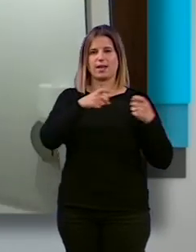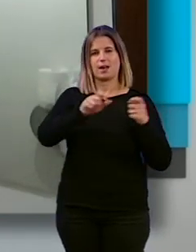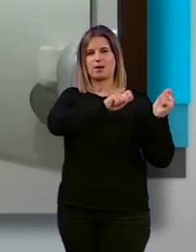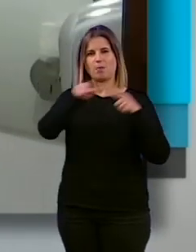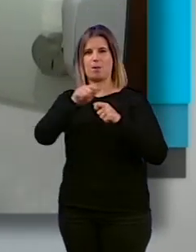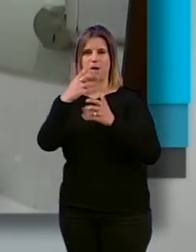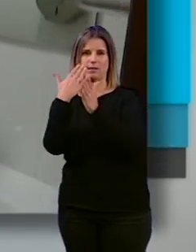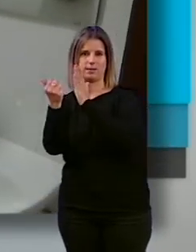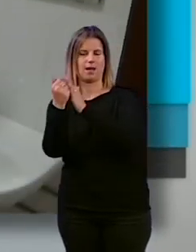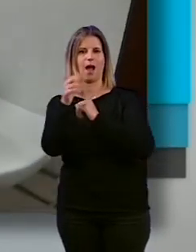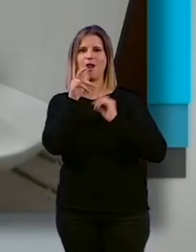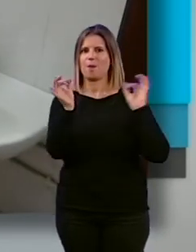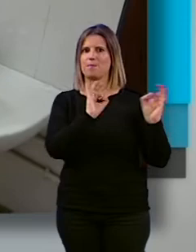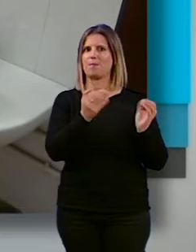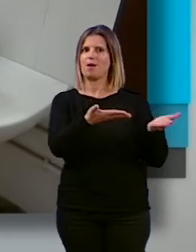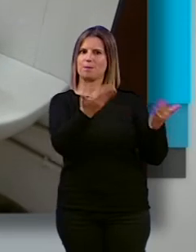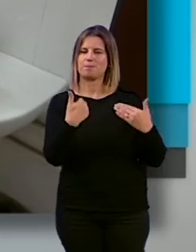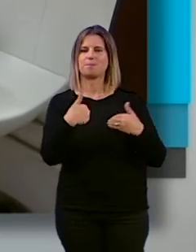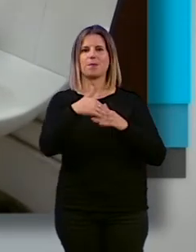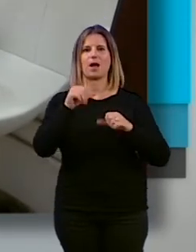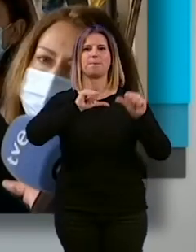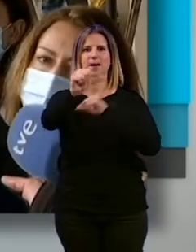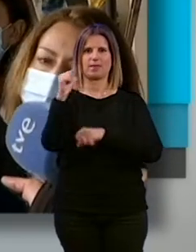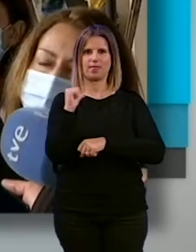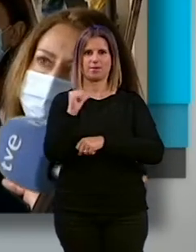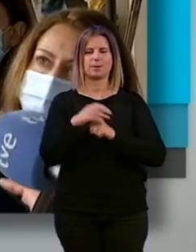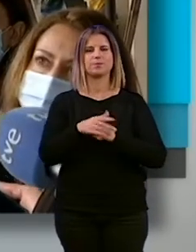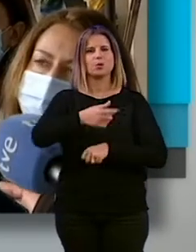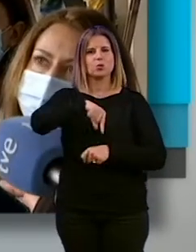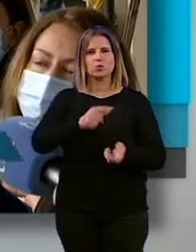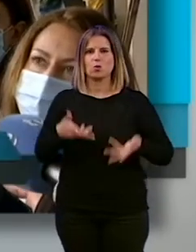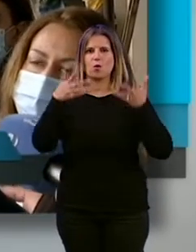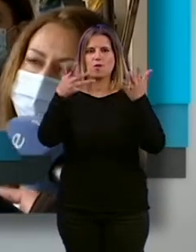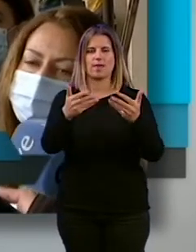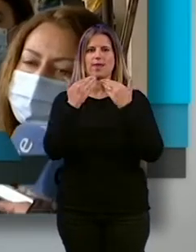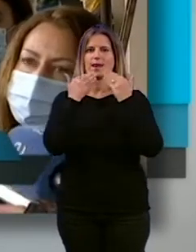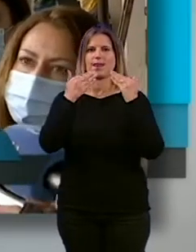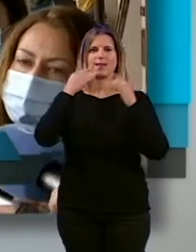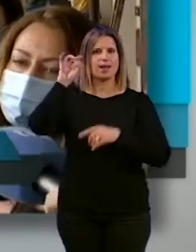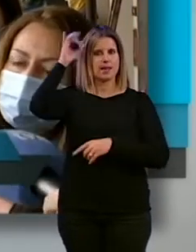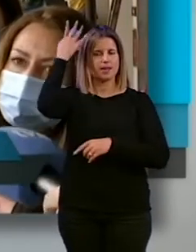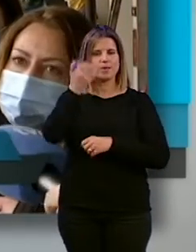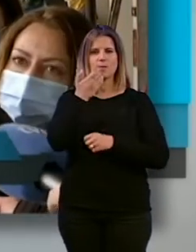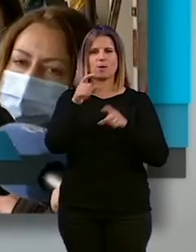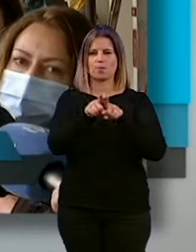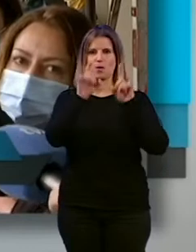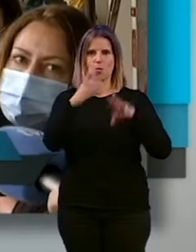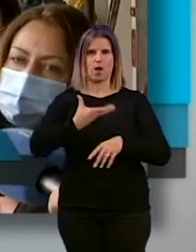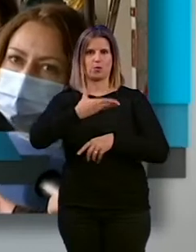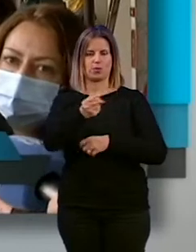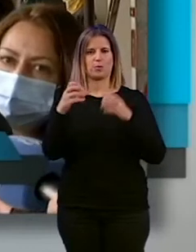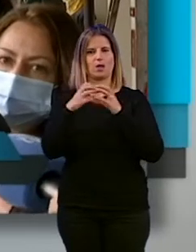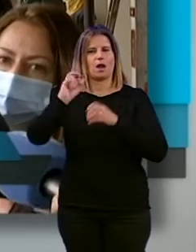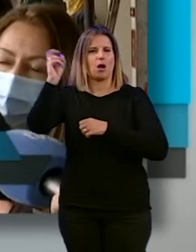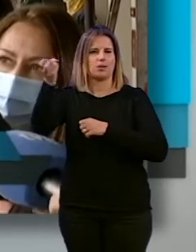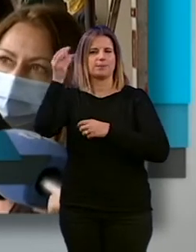ya están preparados para recibir a más a partir de abril. Vamos a estar en disposición gracias a iniciativas como la del Ayuntamiento y otras que estamos